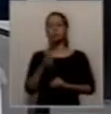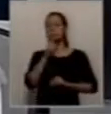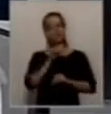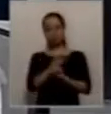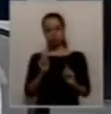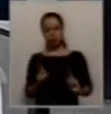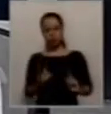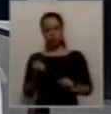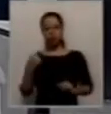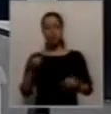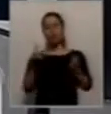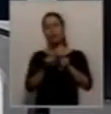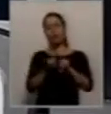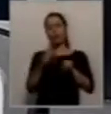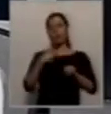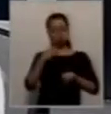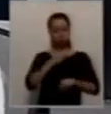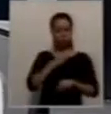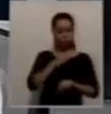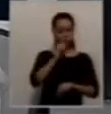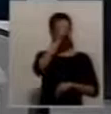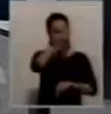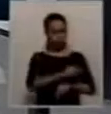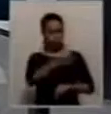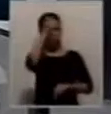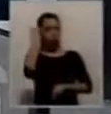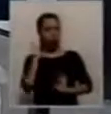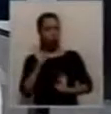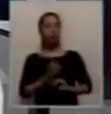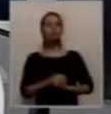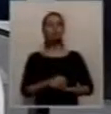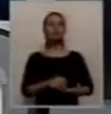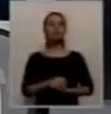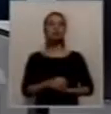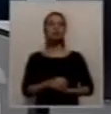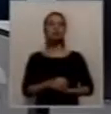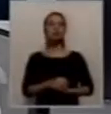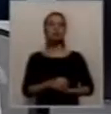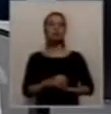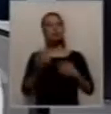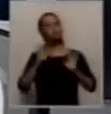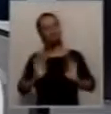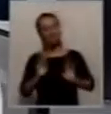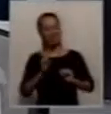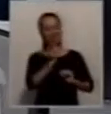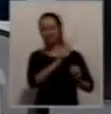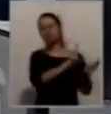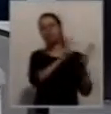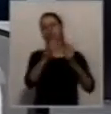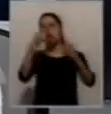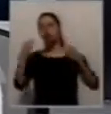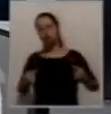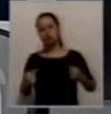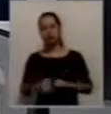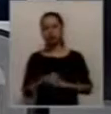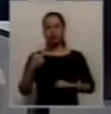pero igual la verdad que es algo que yo confío en el gobernador, más allá de alguna insinuación que ha hecho en estas últimas horas, que nos molesta que lo haya hecho más en Buenos Aires